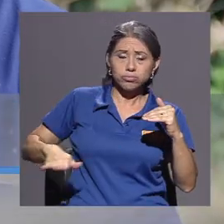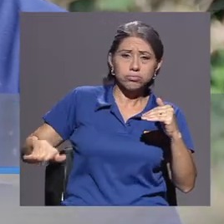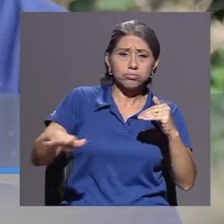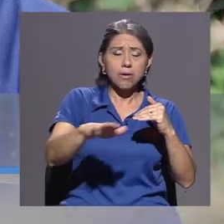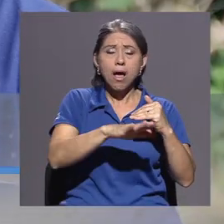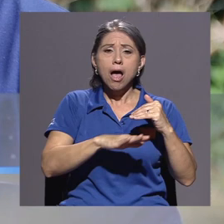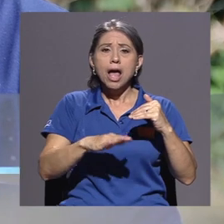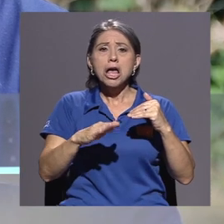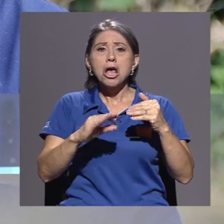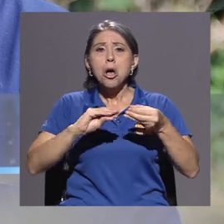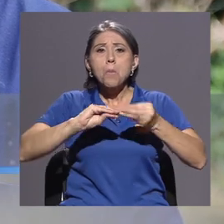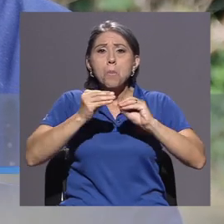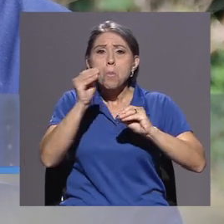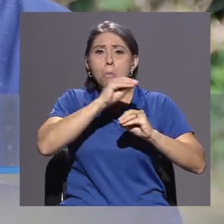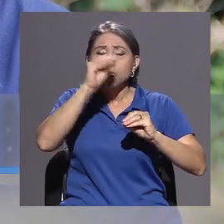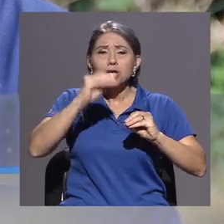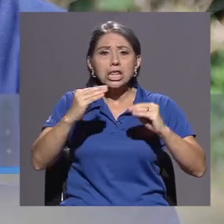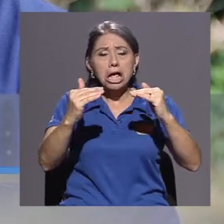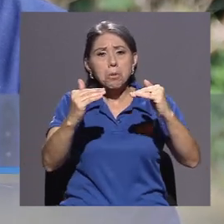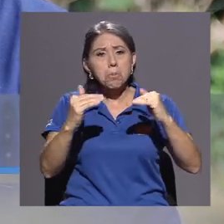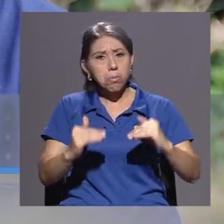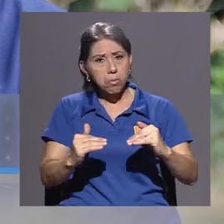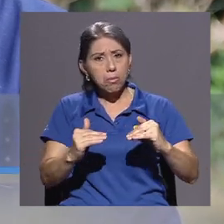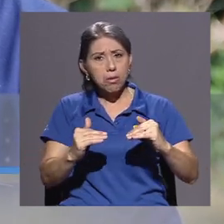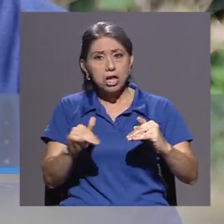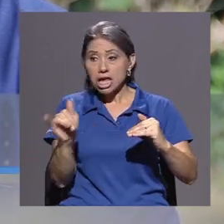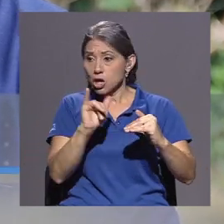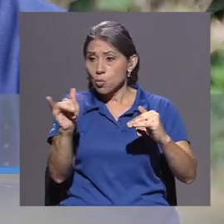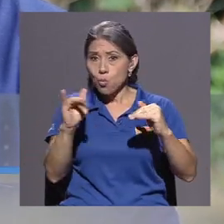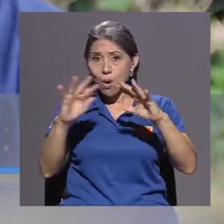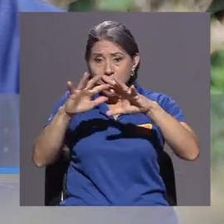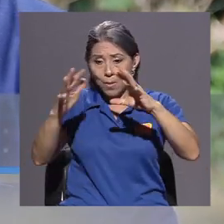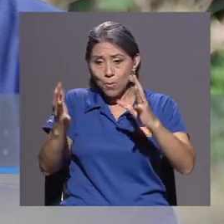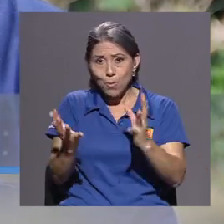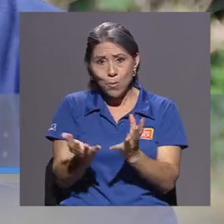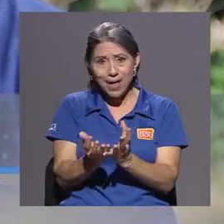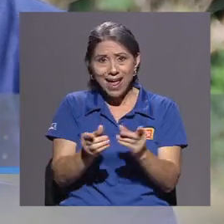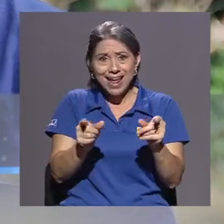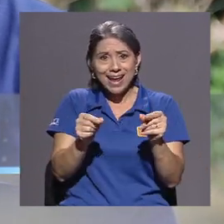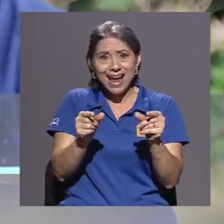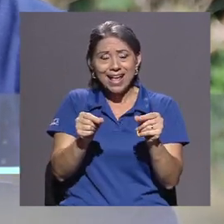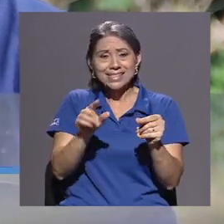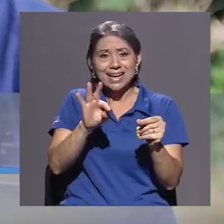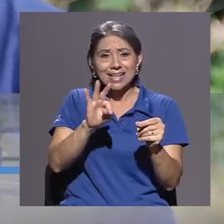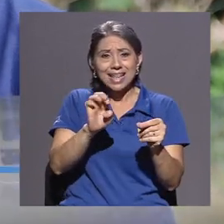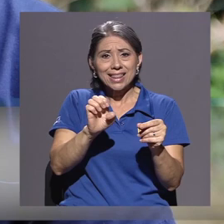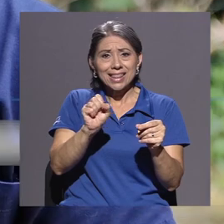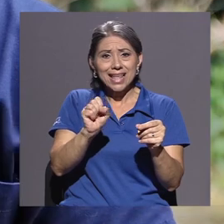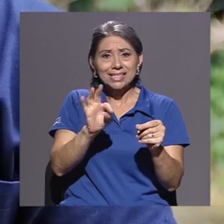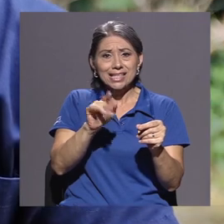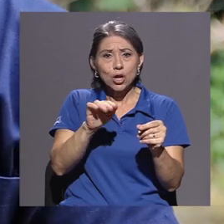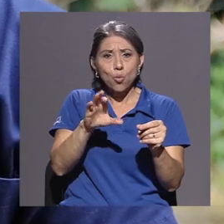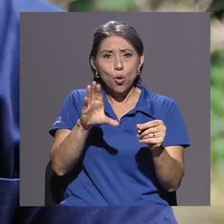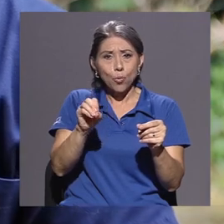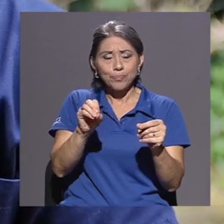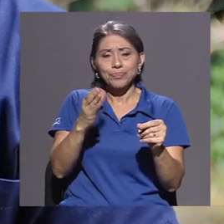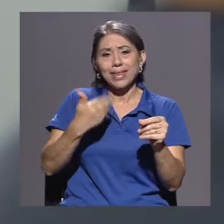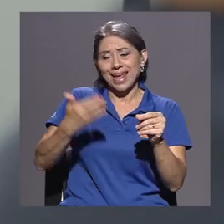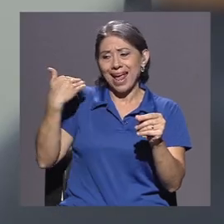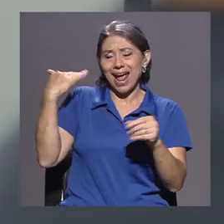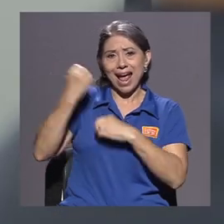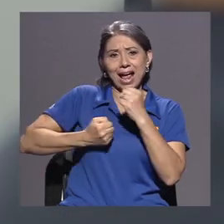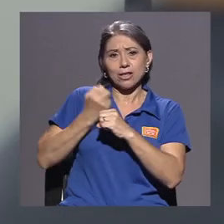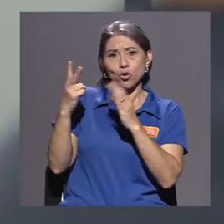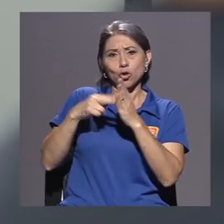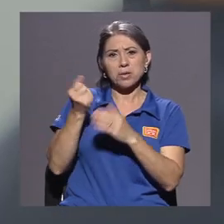con una baja incidencia, como es igual a nivel mundial, de lo que es el cáncer de testículo. Más o menos para 2014, unos